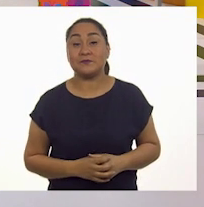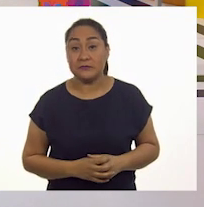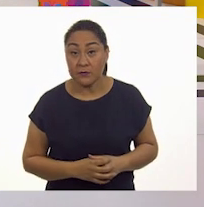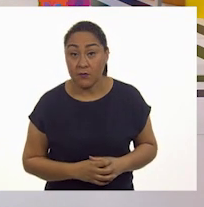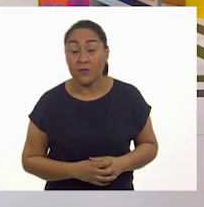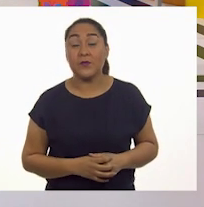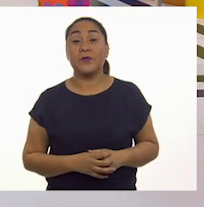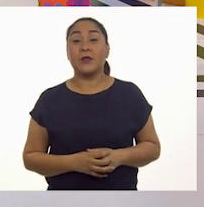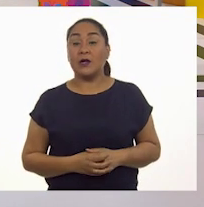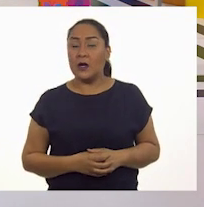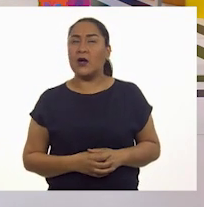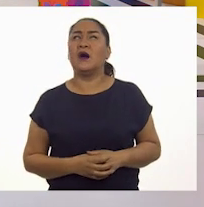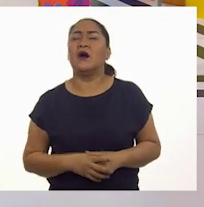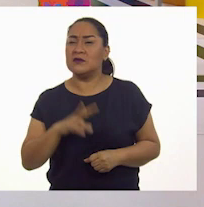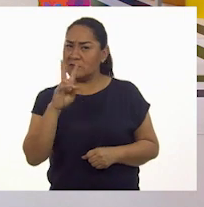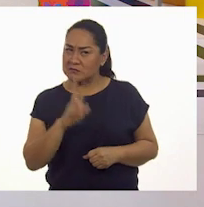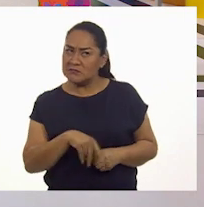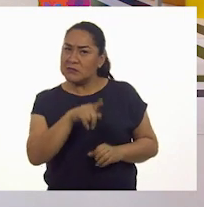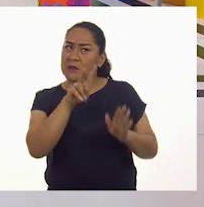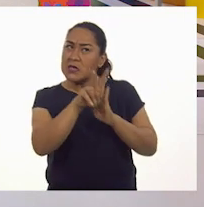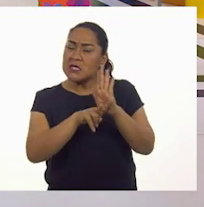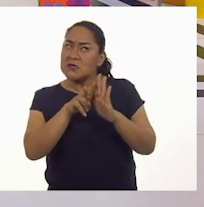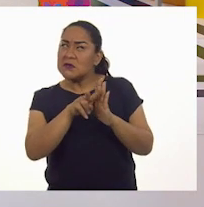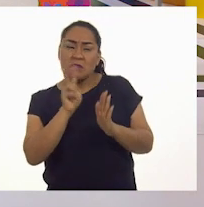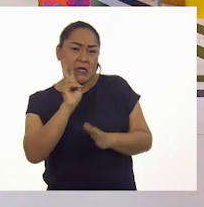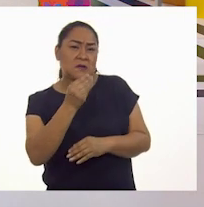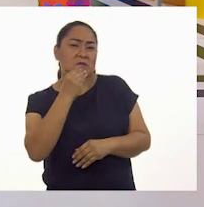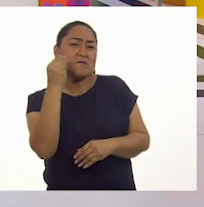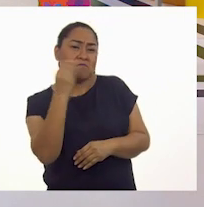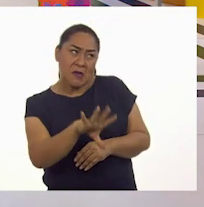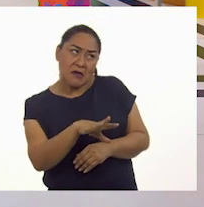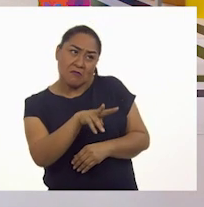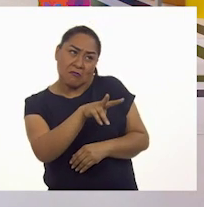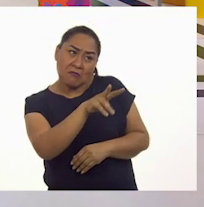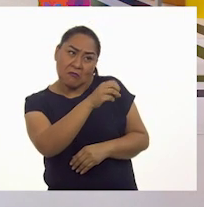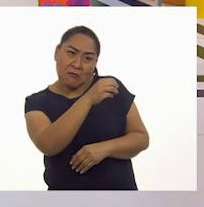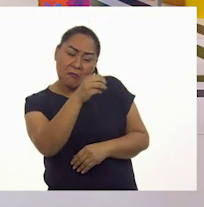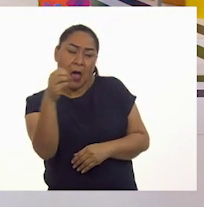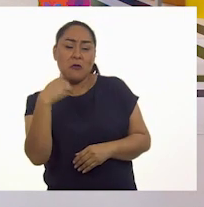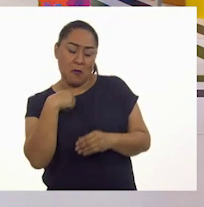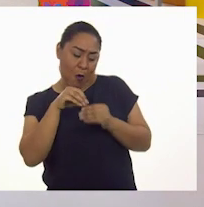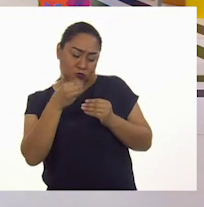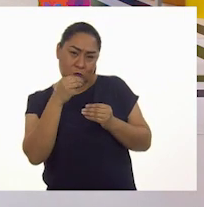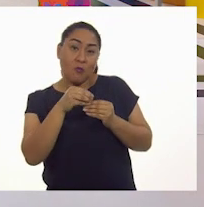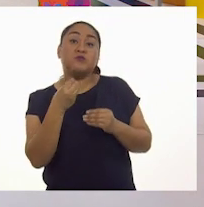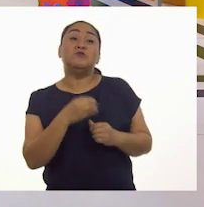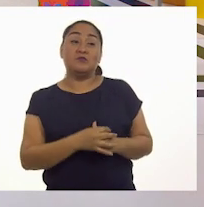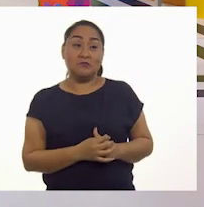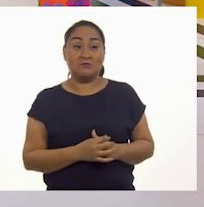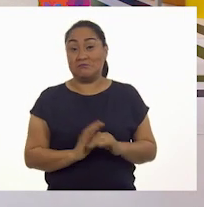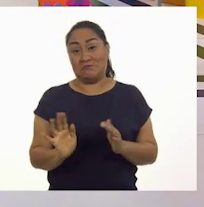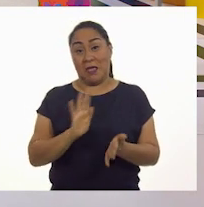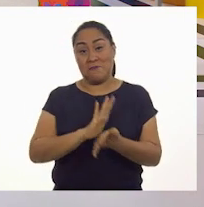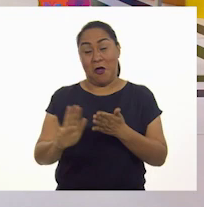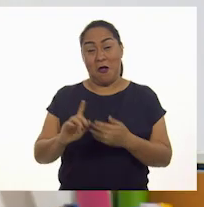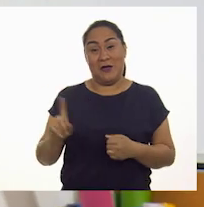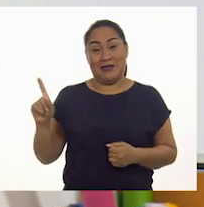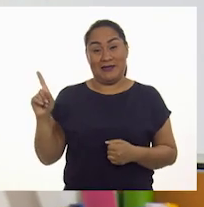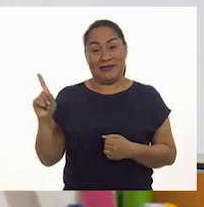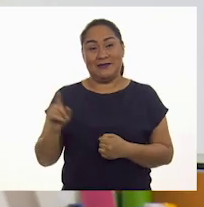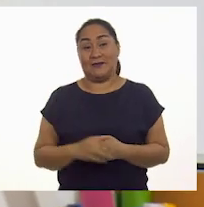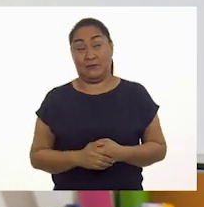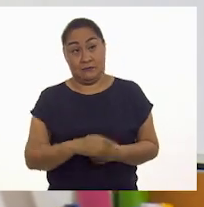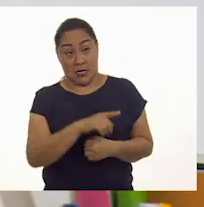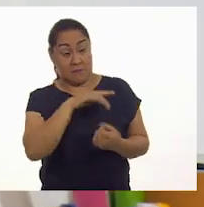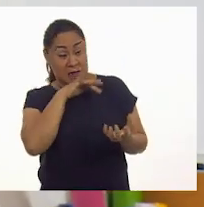¡Mmm! Estuvo bien padre el video y me dio tiempo de acabarme mi mandarina maestra. Muy bien. Se acabó. Y como dices